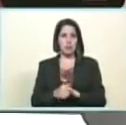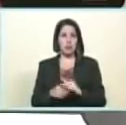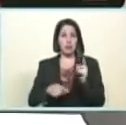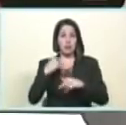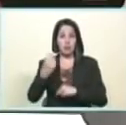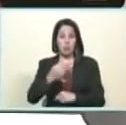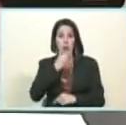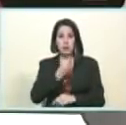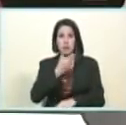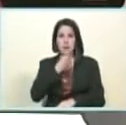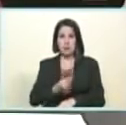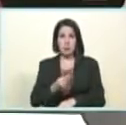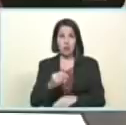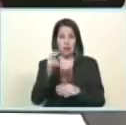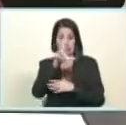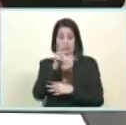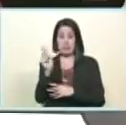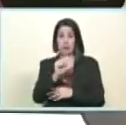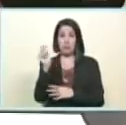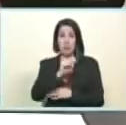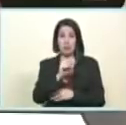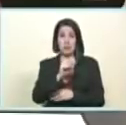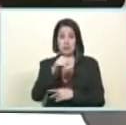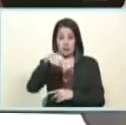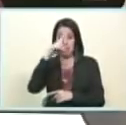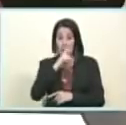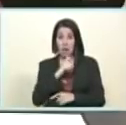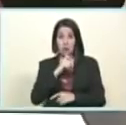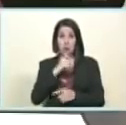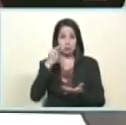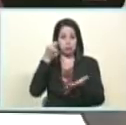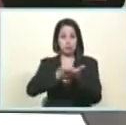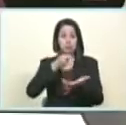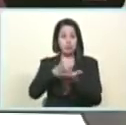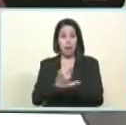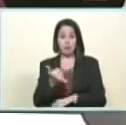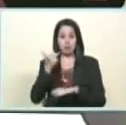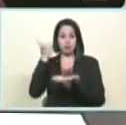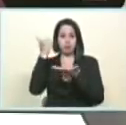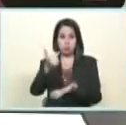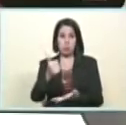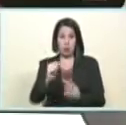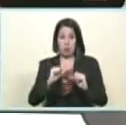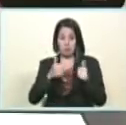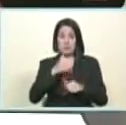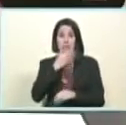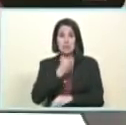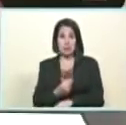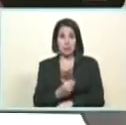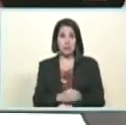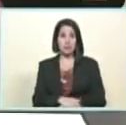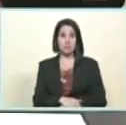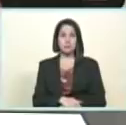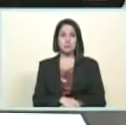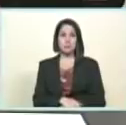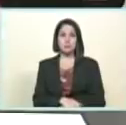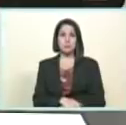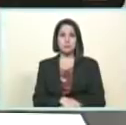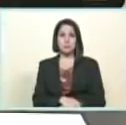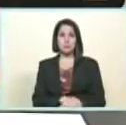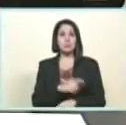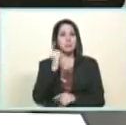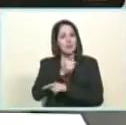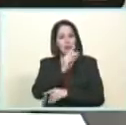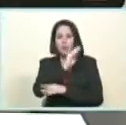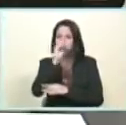diciembre el tercer mes vamos a aplicarlo este año también a los pensionados el tercer mes arrancandito diciembre hay